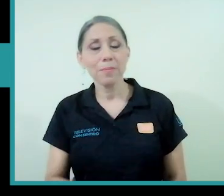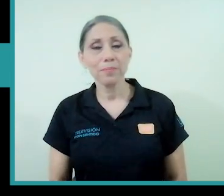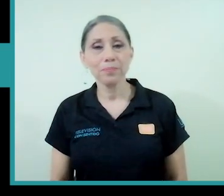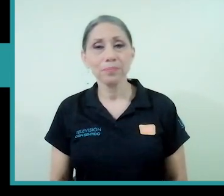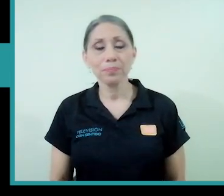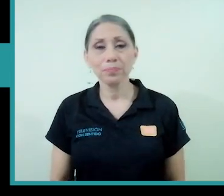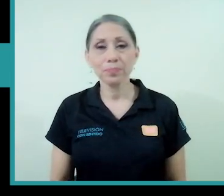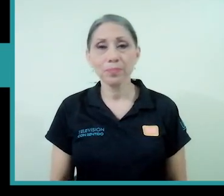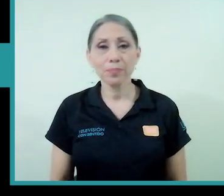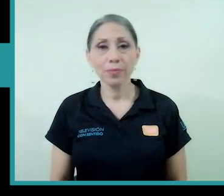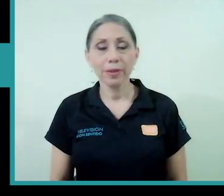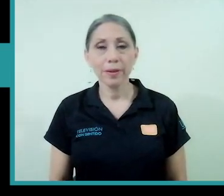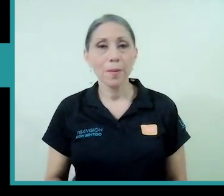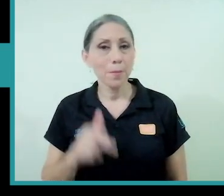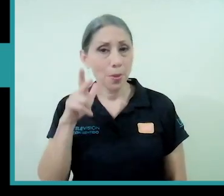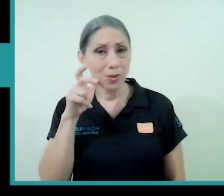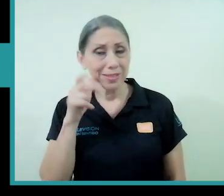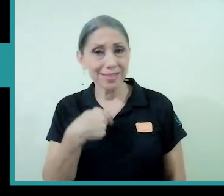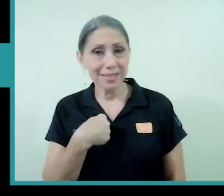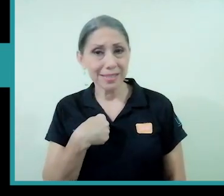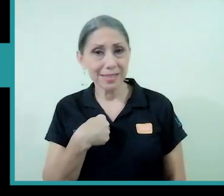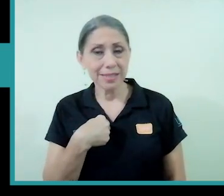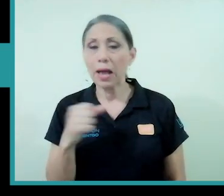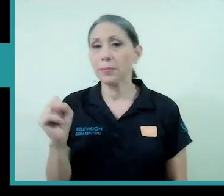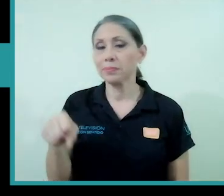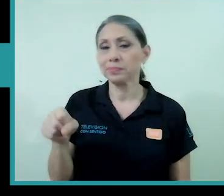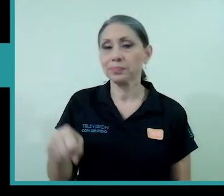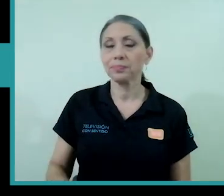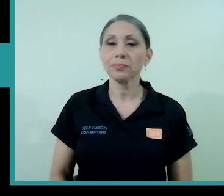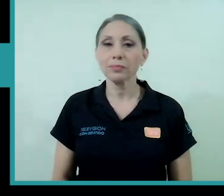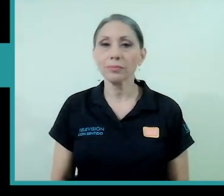¿me oís? sí ya este